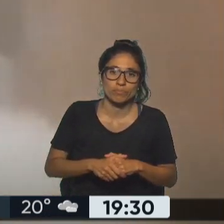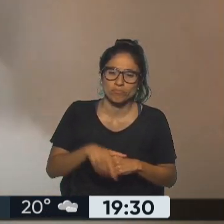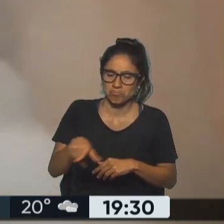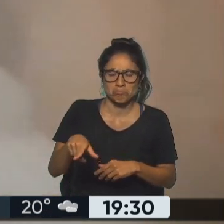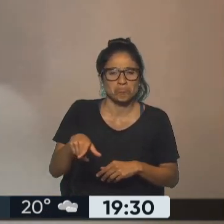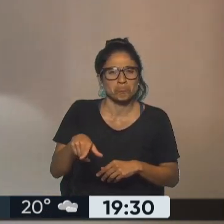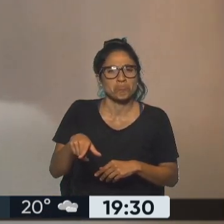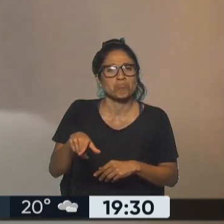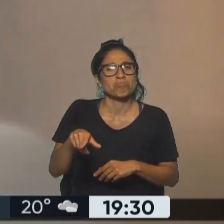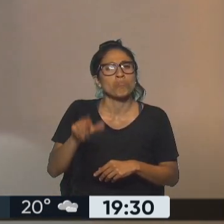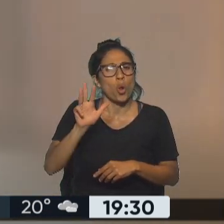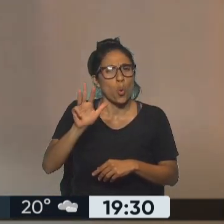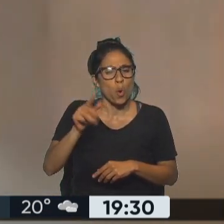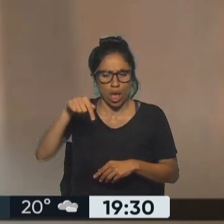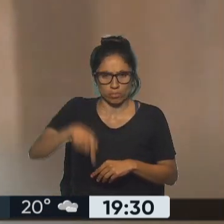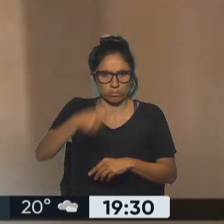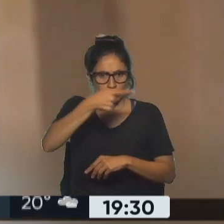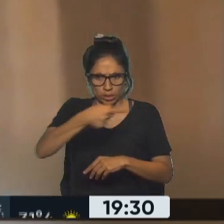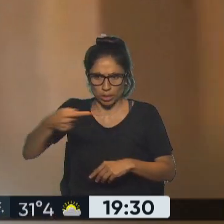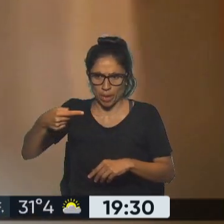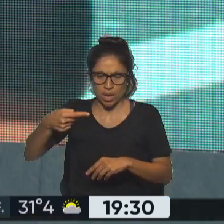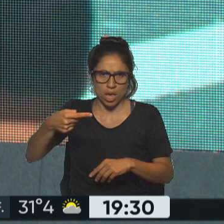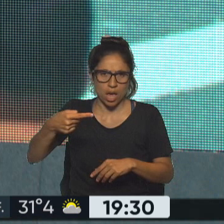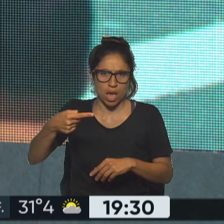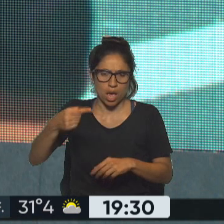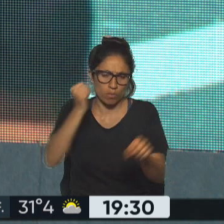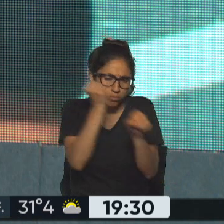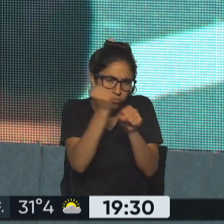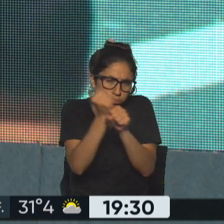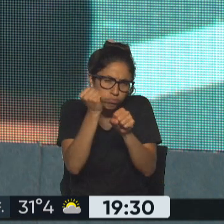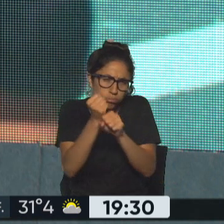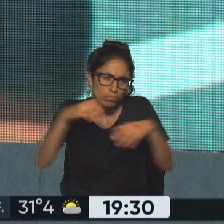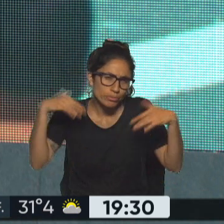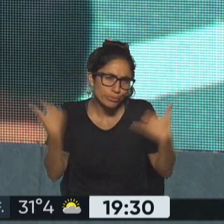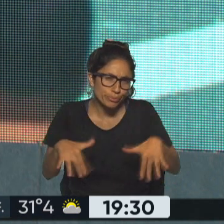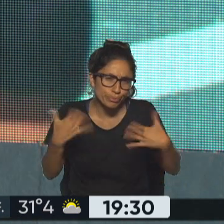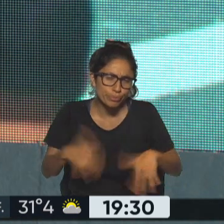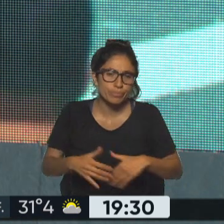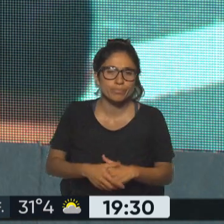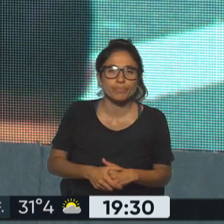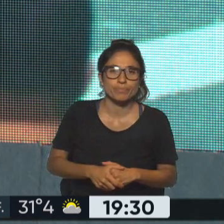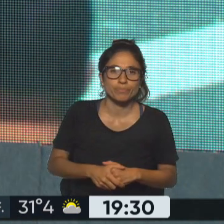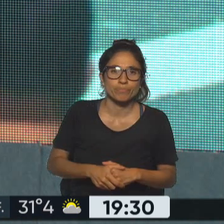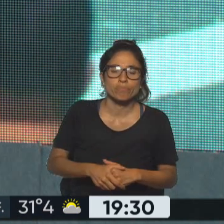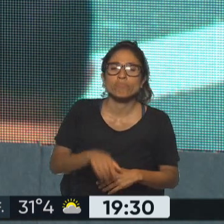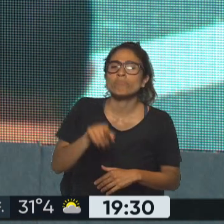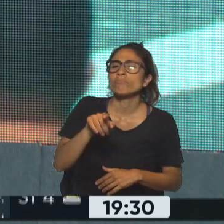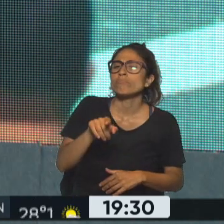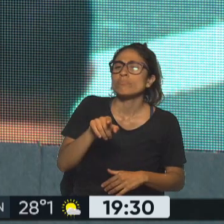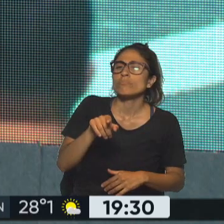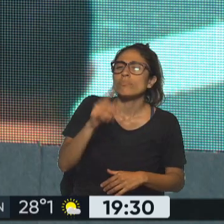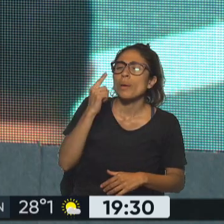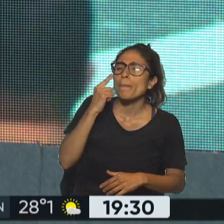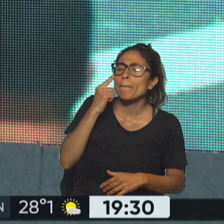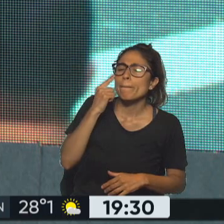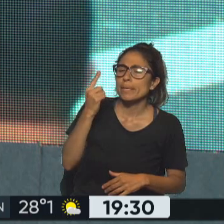Brasil hay ciertas comparaciones que a veces nos pueden ayudar a entender son como ejercicios imagínate que hubiera pasado si esto hubiera sucedido en la Argentina que ingresan